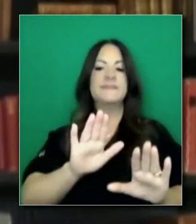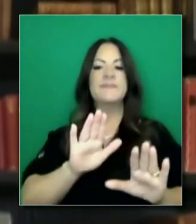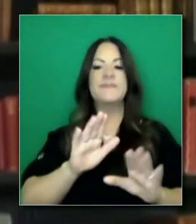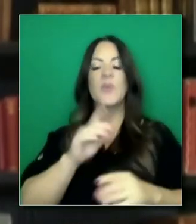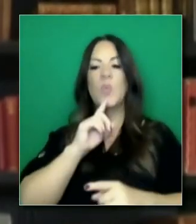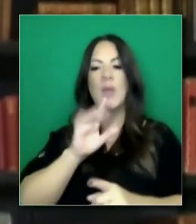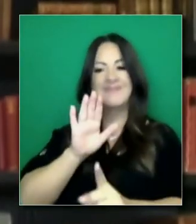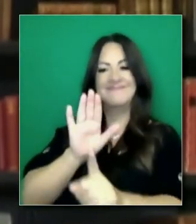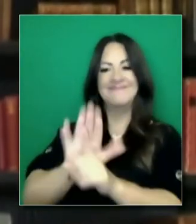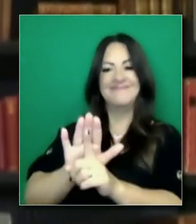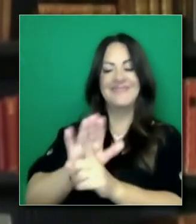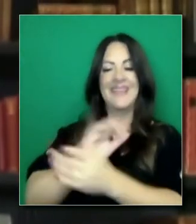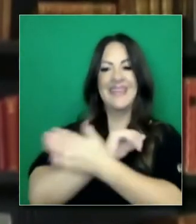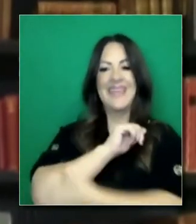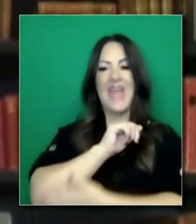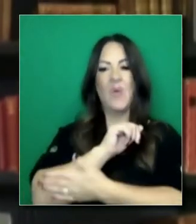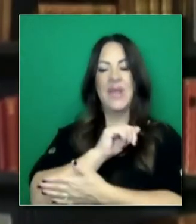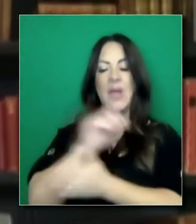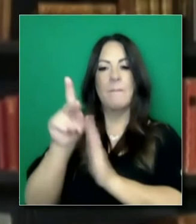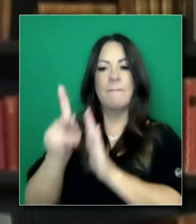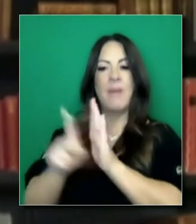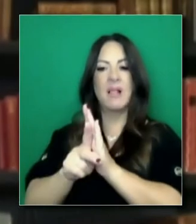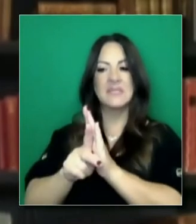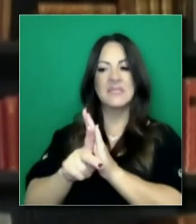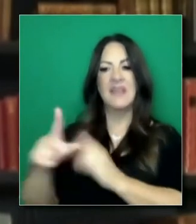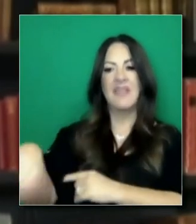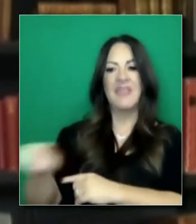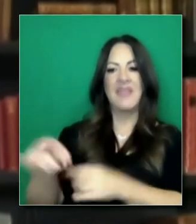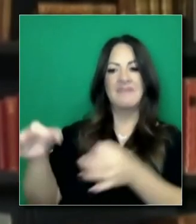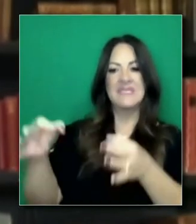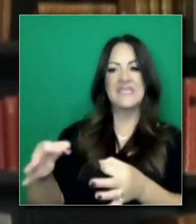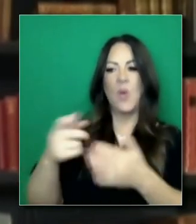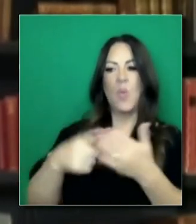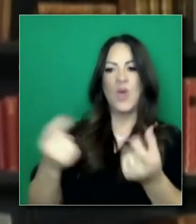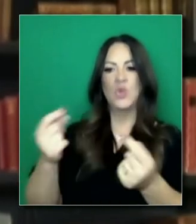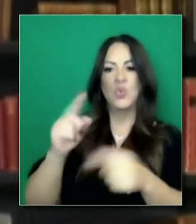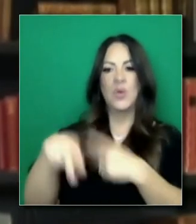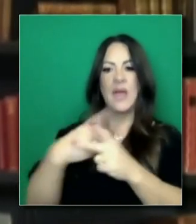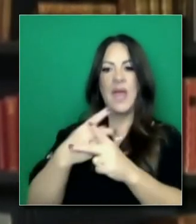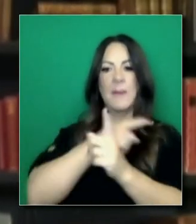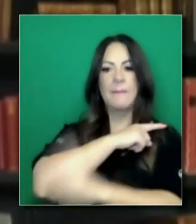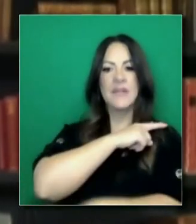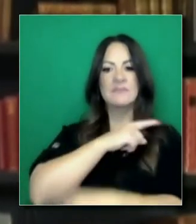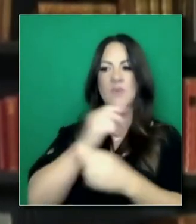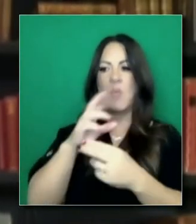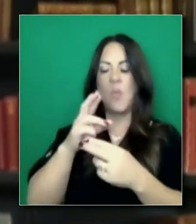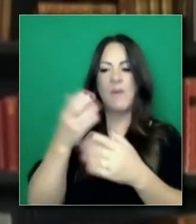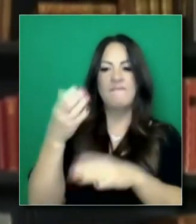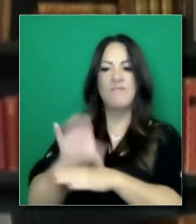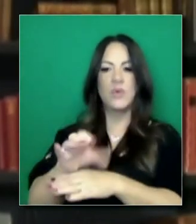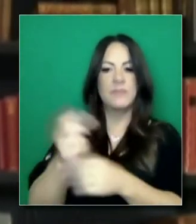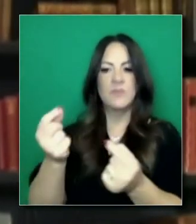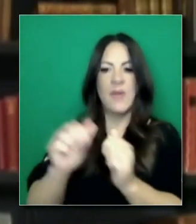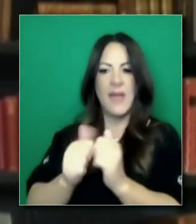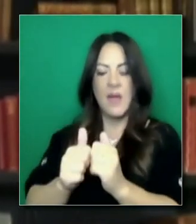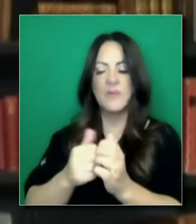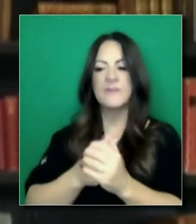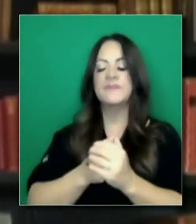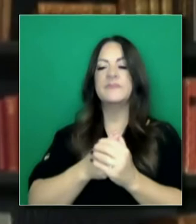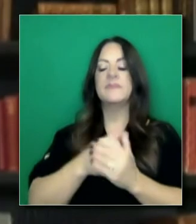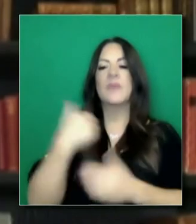La política de los supervisores de Los Ángeles, tenemos un protocolo muy bien